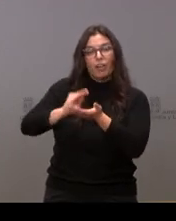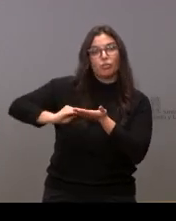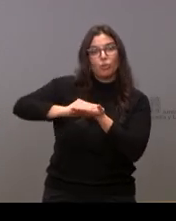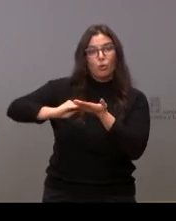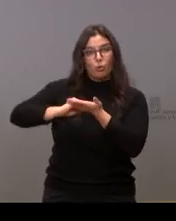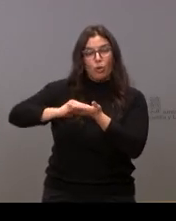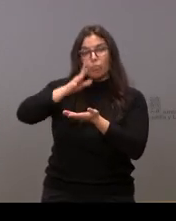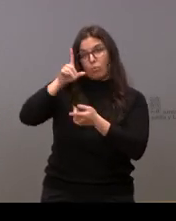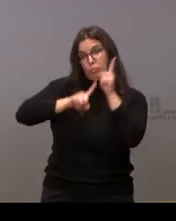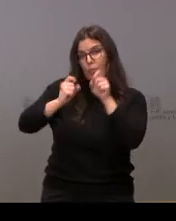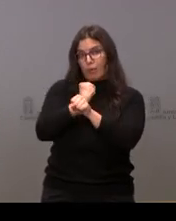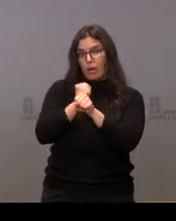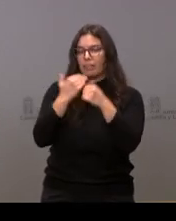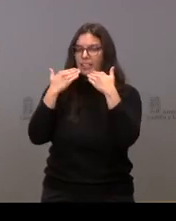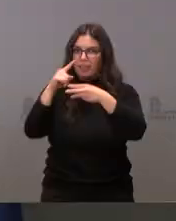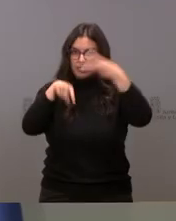conflicto laboral? Gracias.